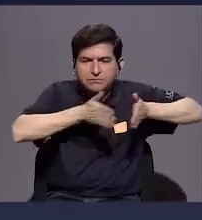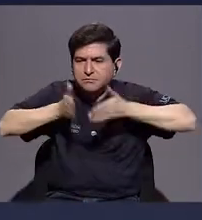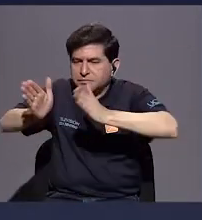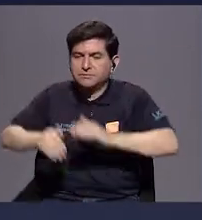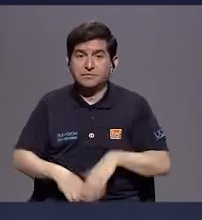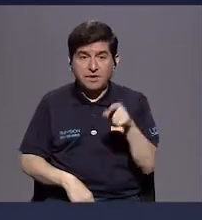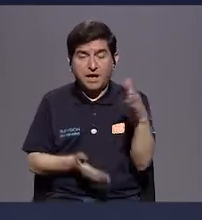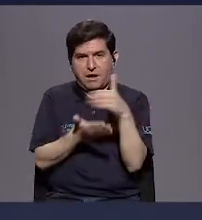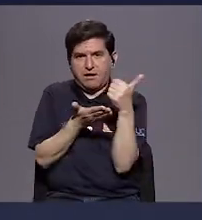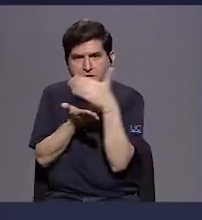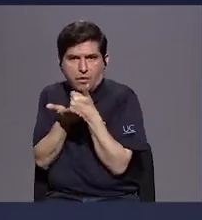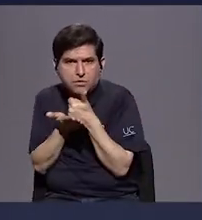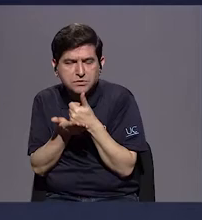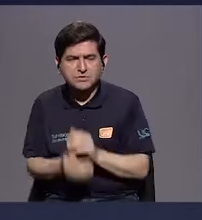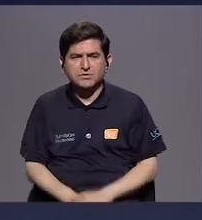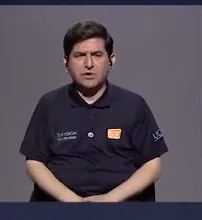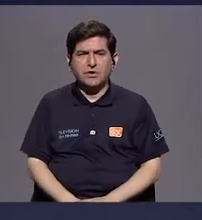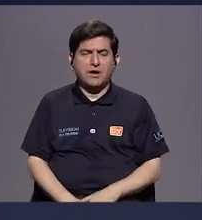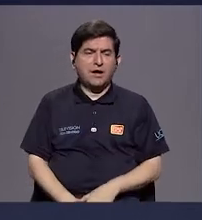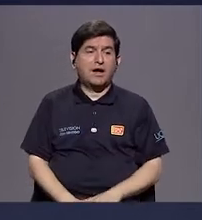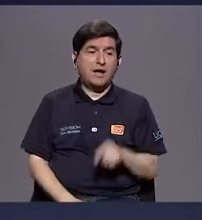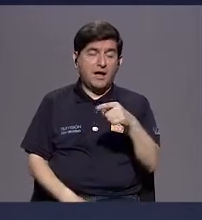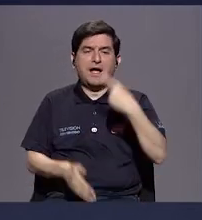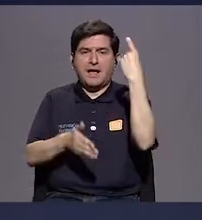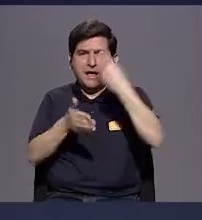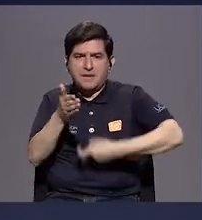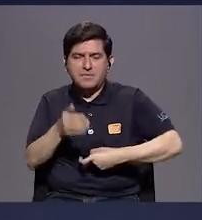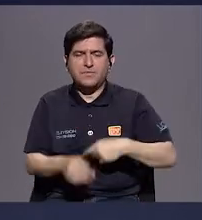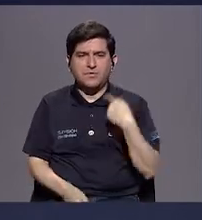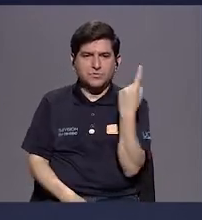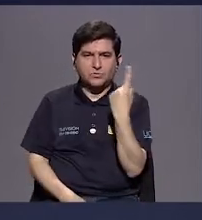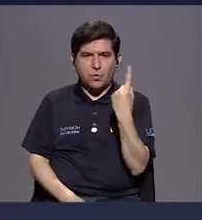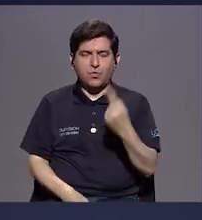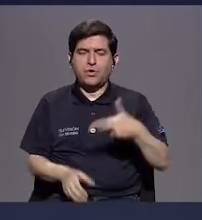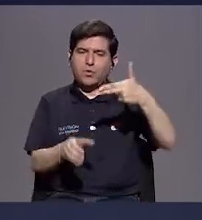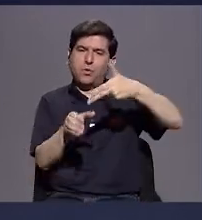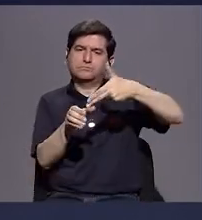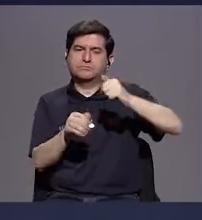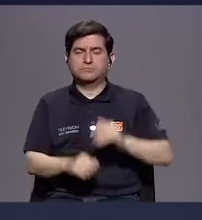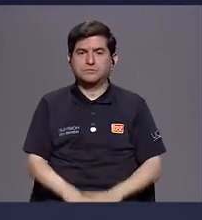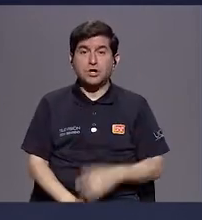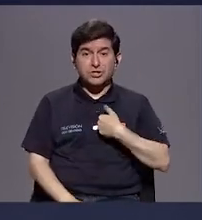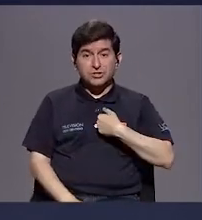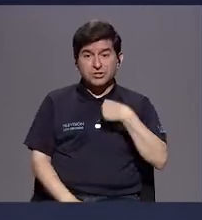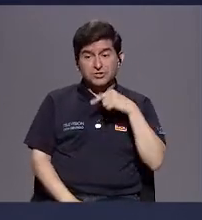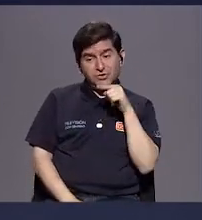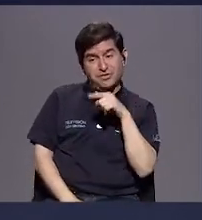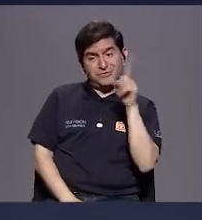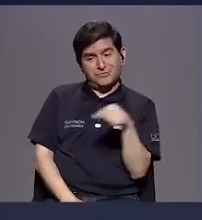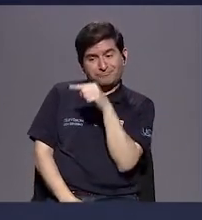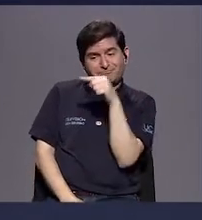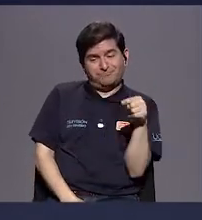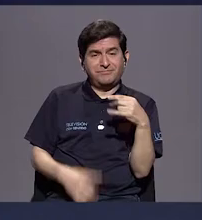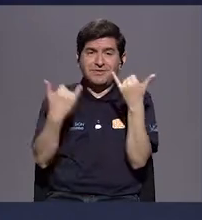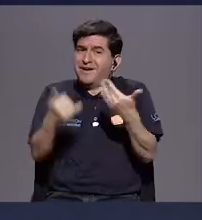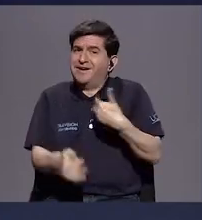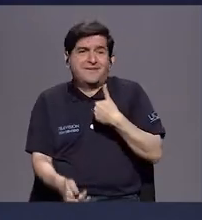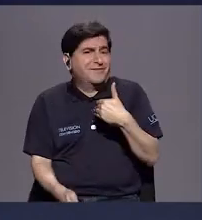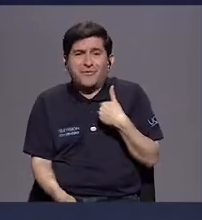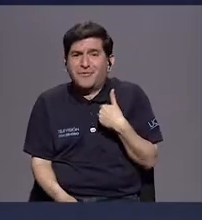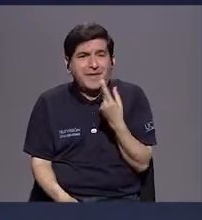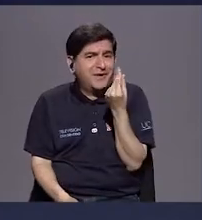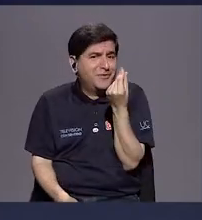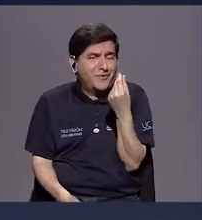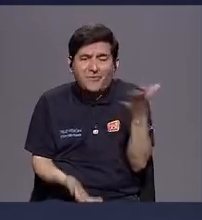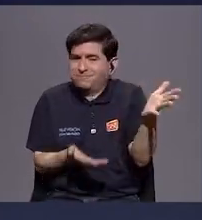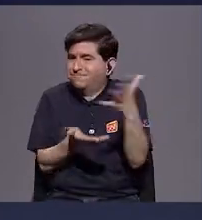es el recurso de la recolección del impuesto único a los combustibles. Entonces, si quito los combustibles, ya no tengo recaudación